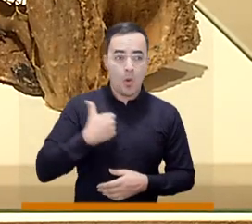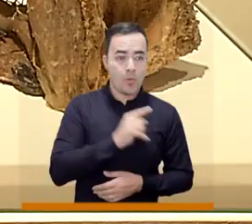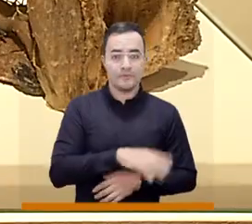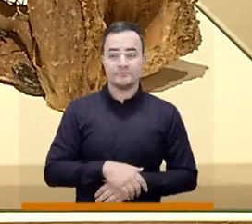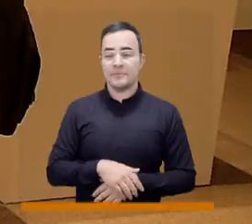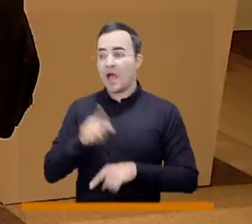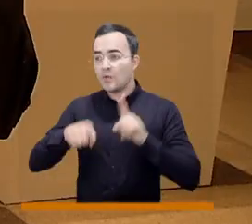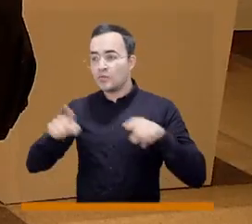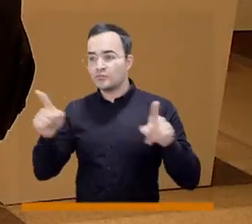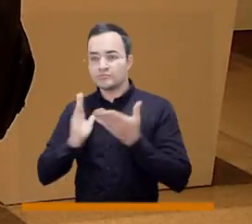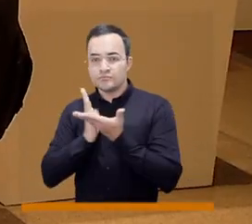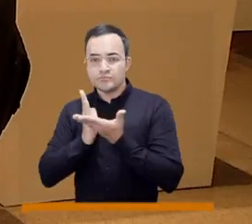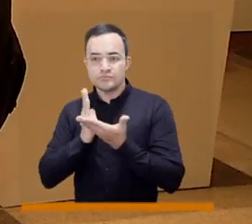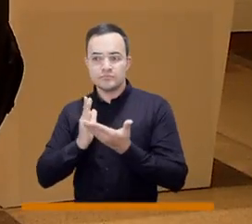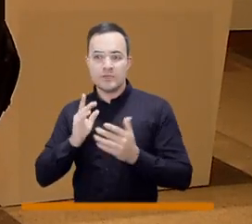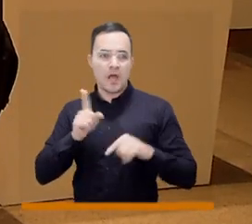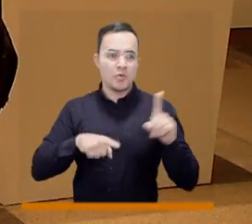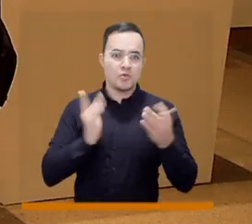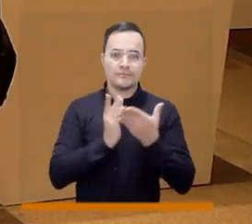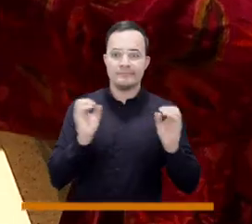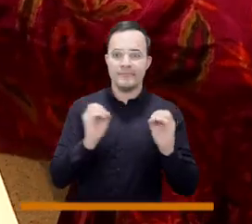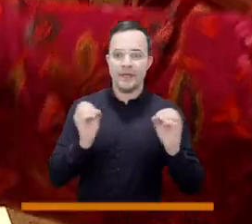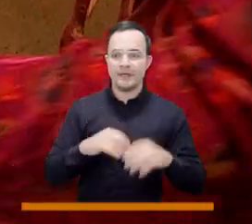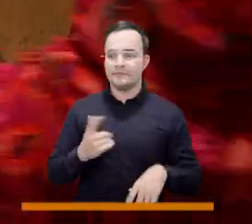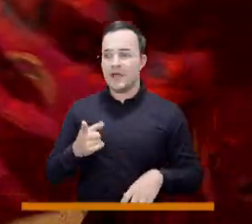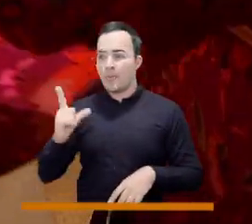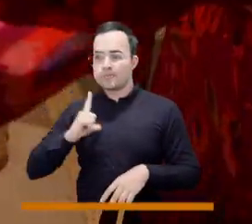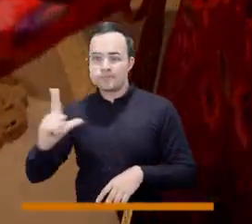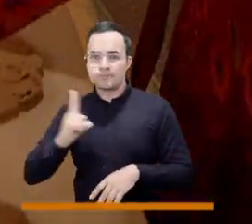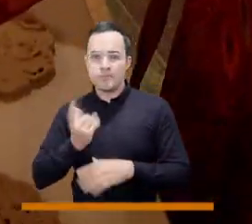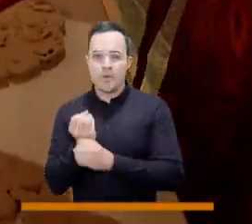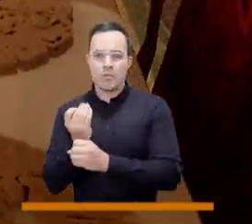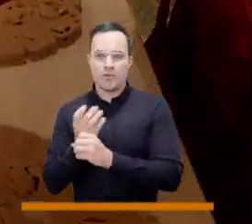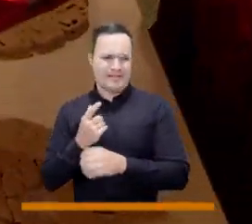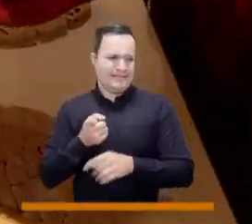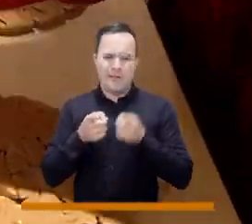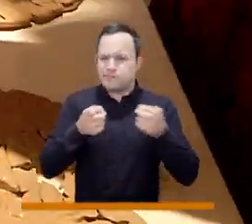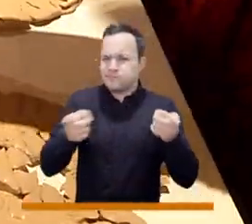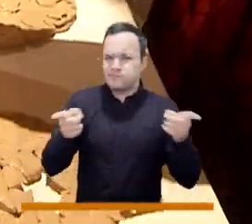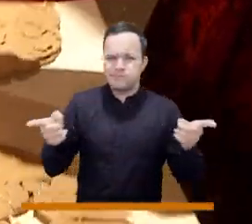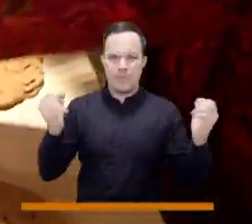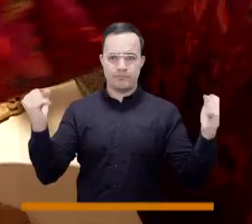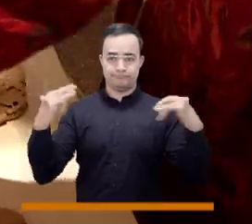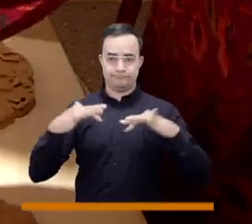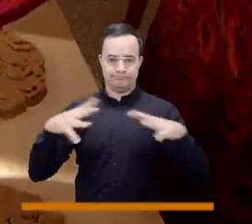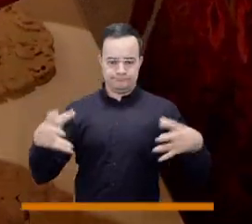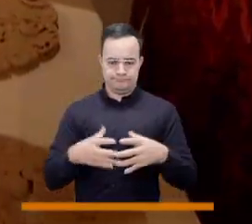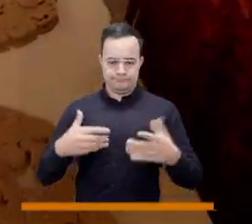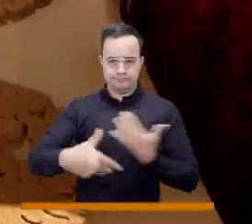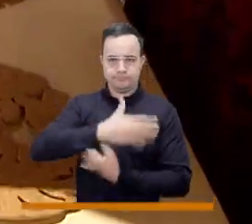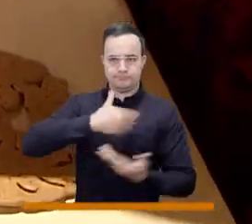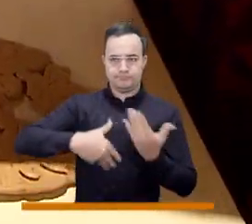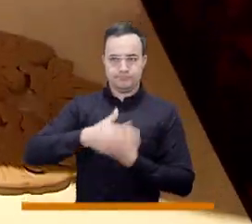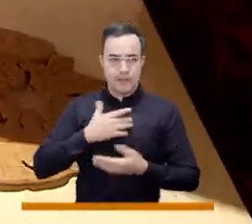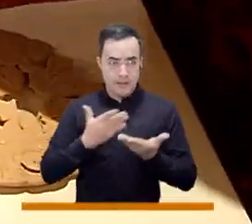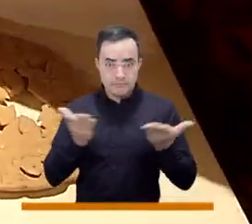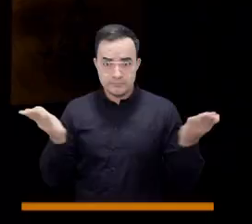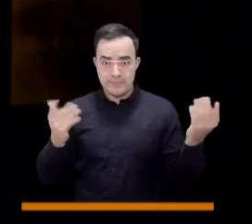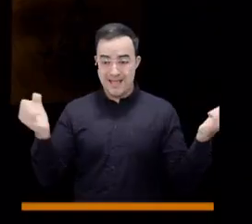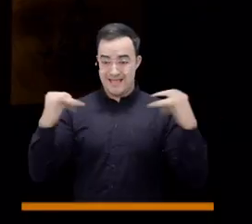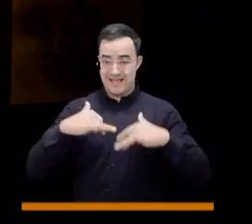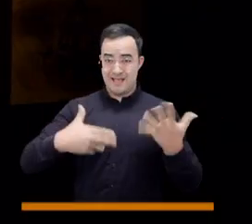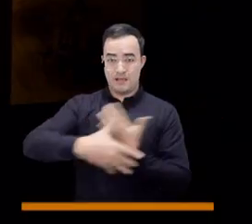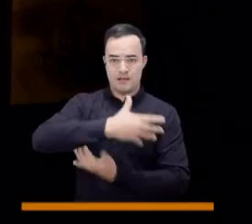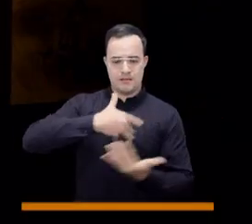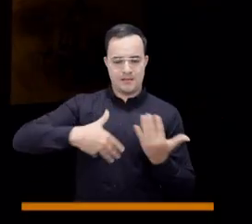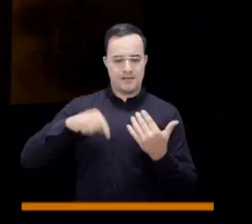los líderes comunales, de manera de que este espacio se pueda convertir a partir de esa interacción con esos diferentes actores